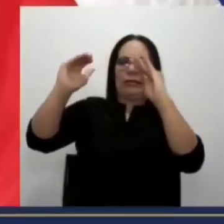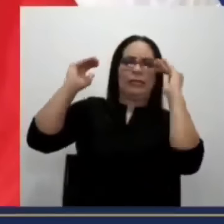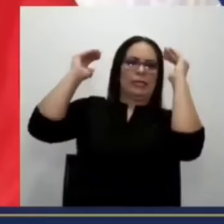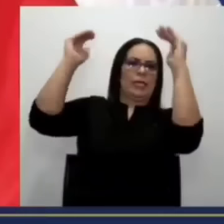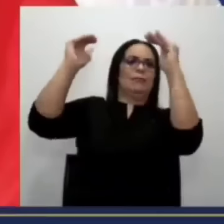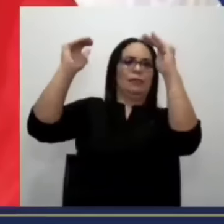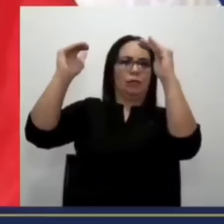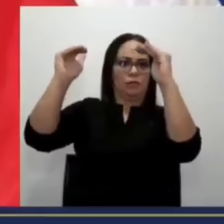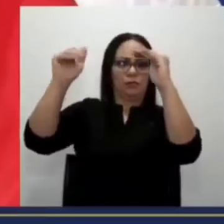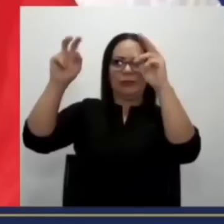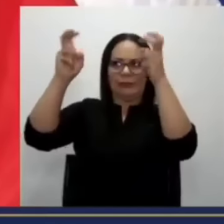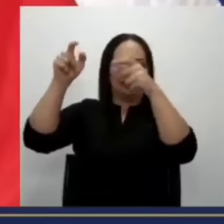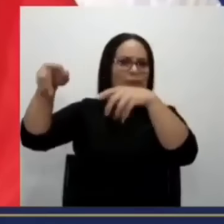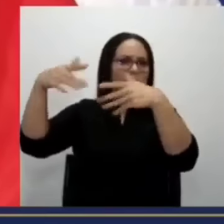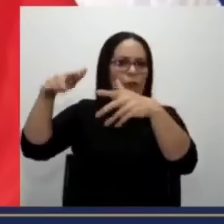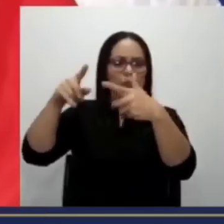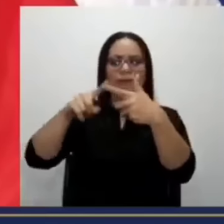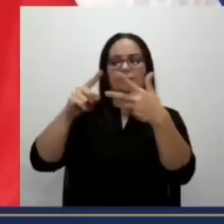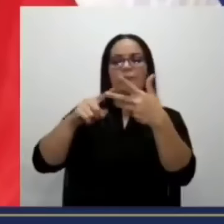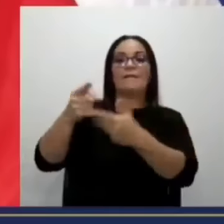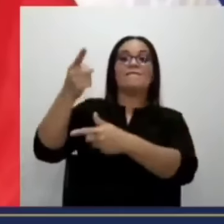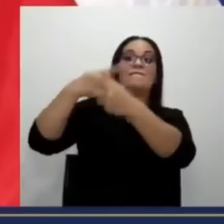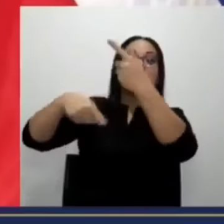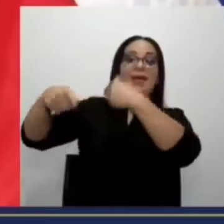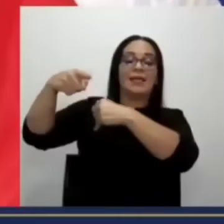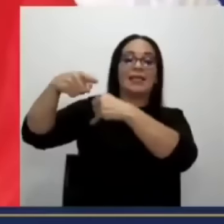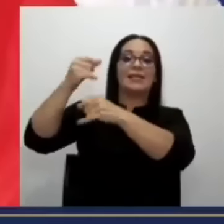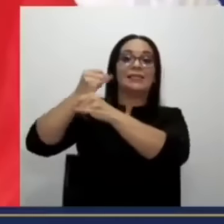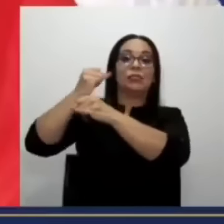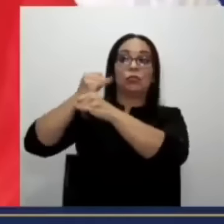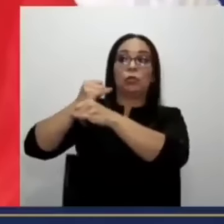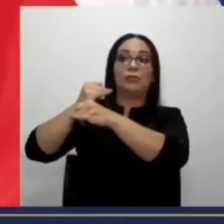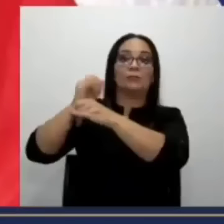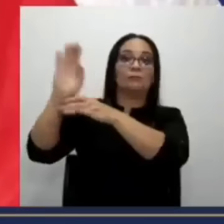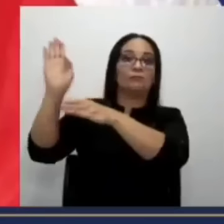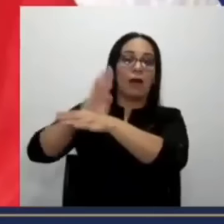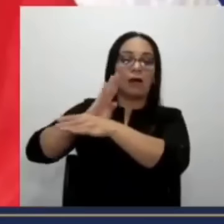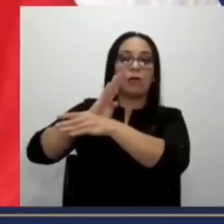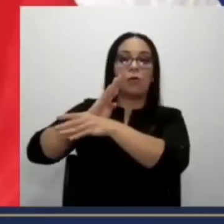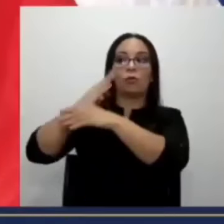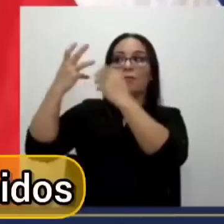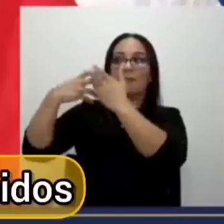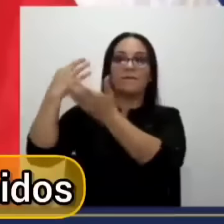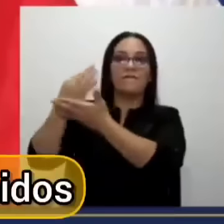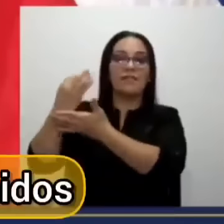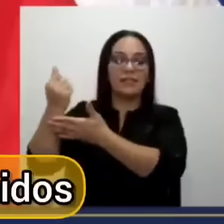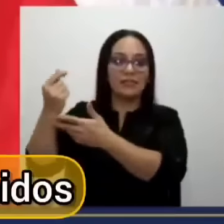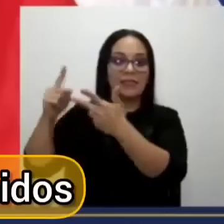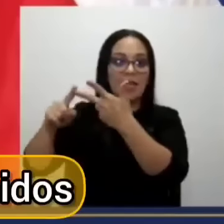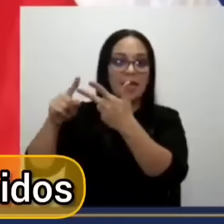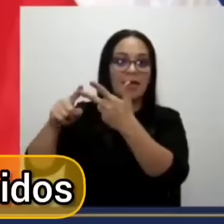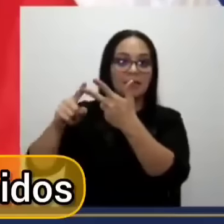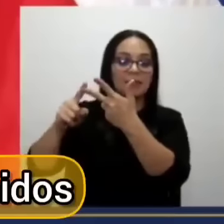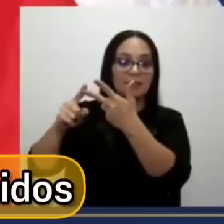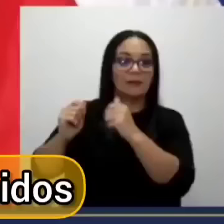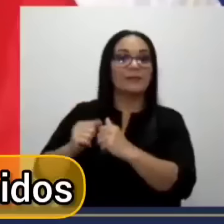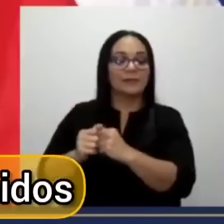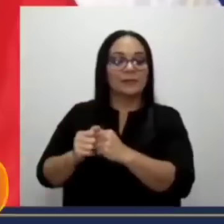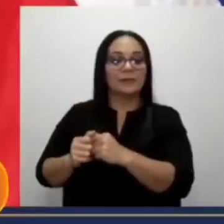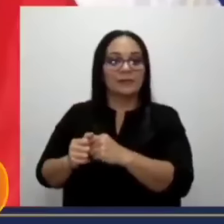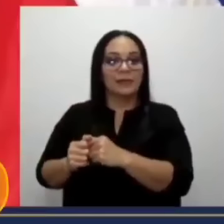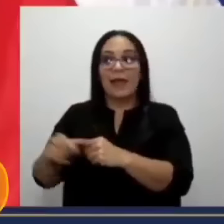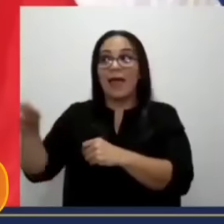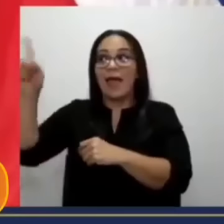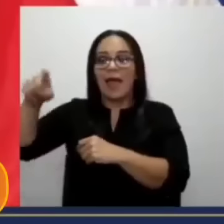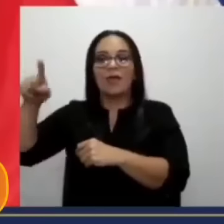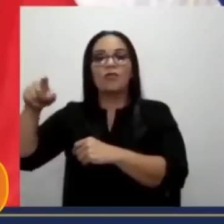Vienen entidades financieras. A decir, no sólo invierta porque tiene el abrigo de los Estados Unidos